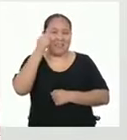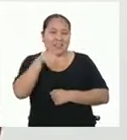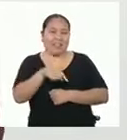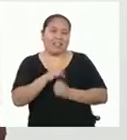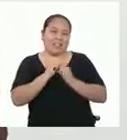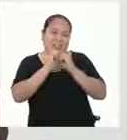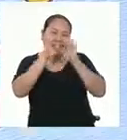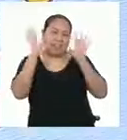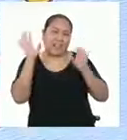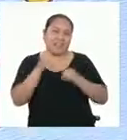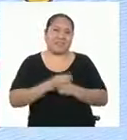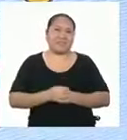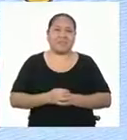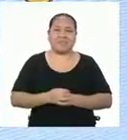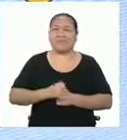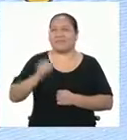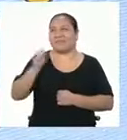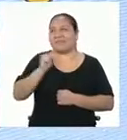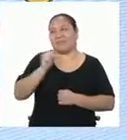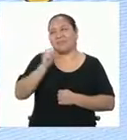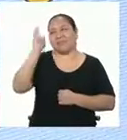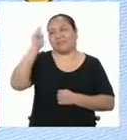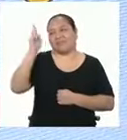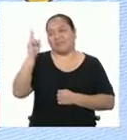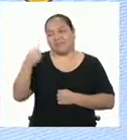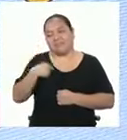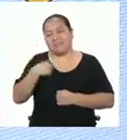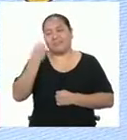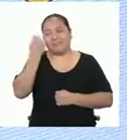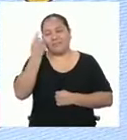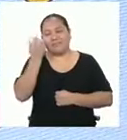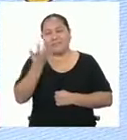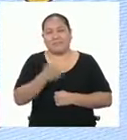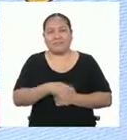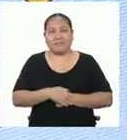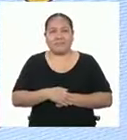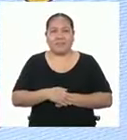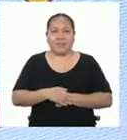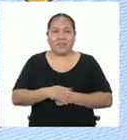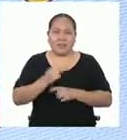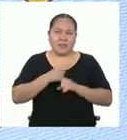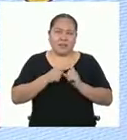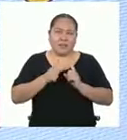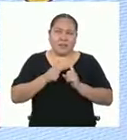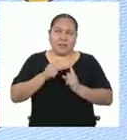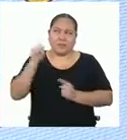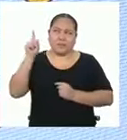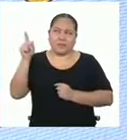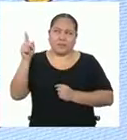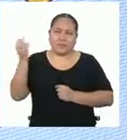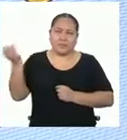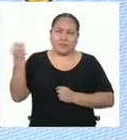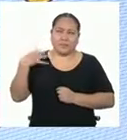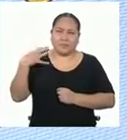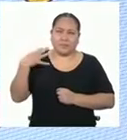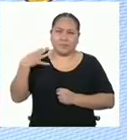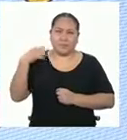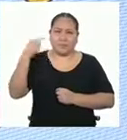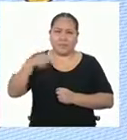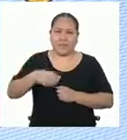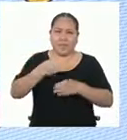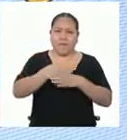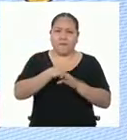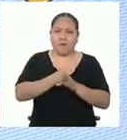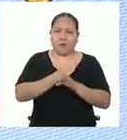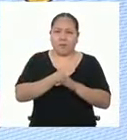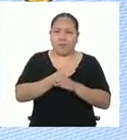perfección. Claro, pues profesor, yo siempre. Pero, espere. Usted mencionó que esta es